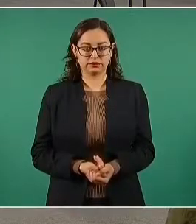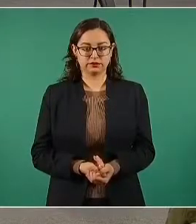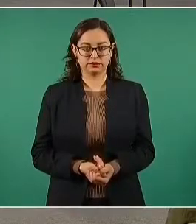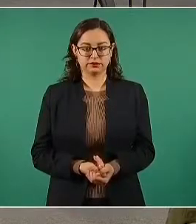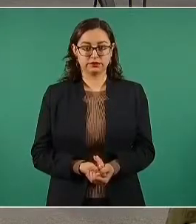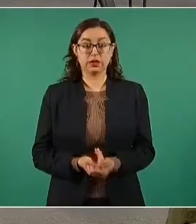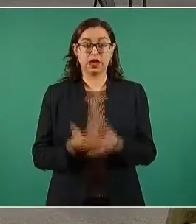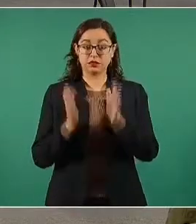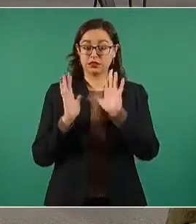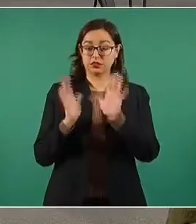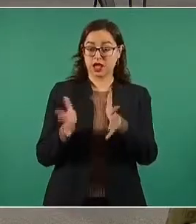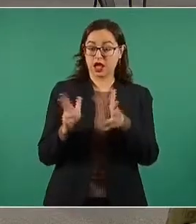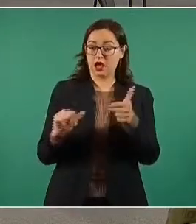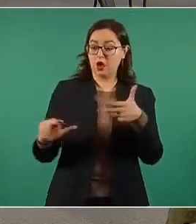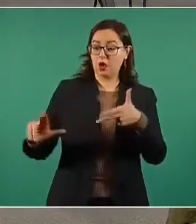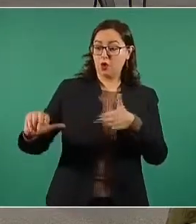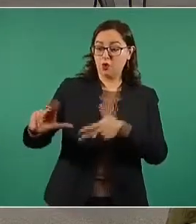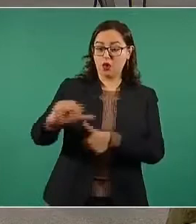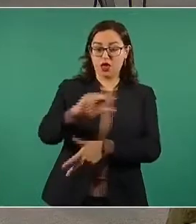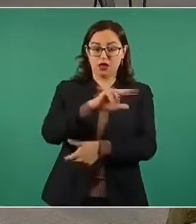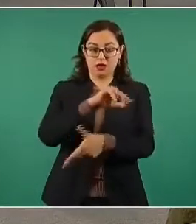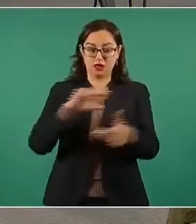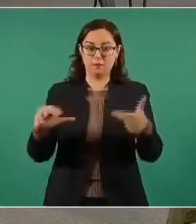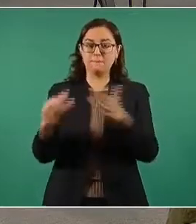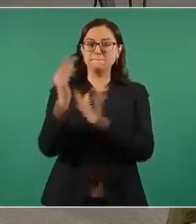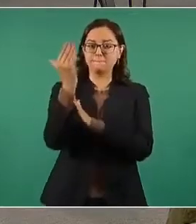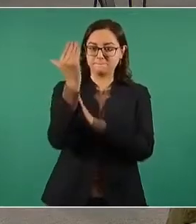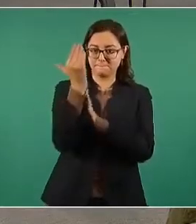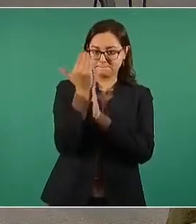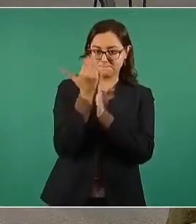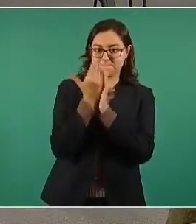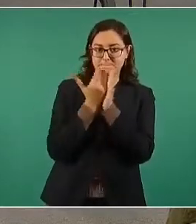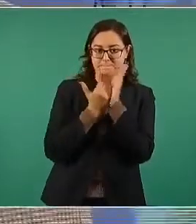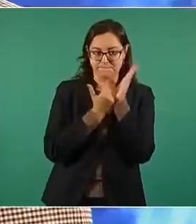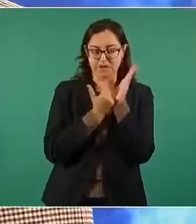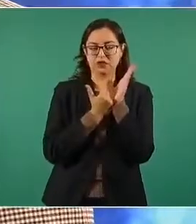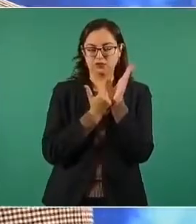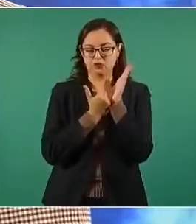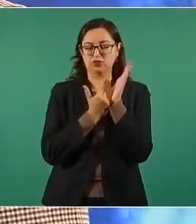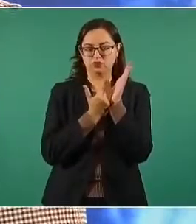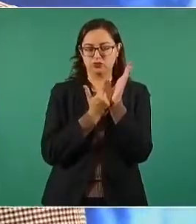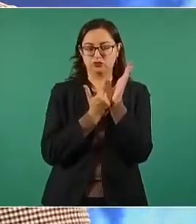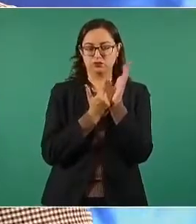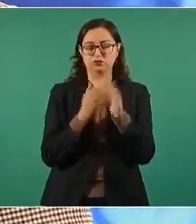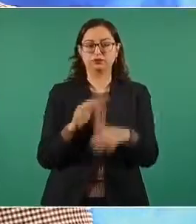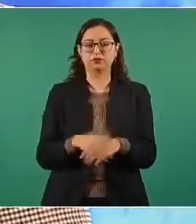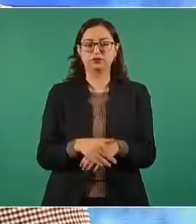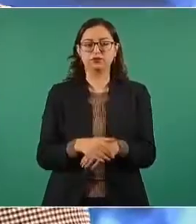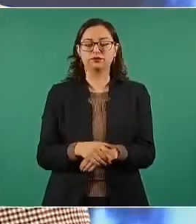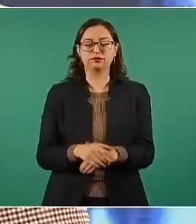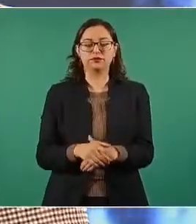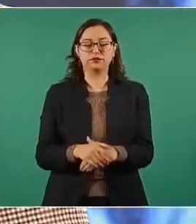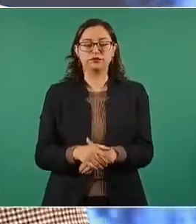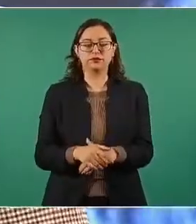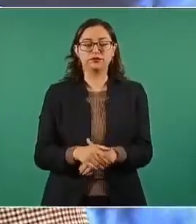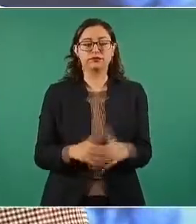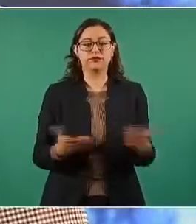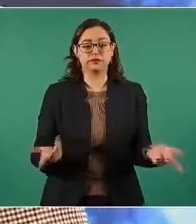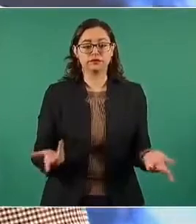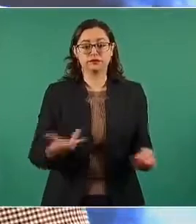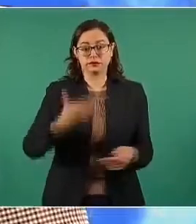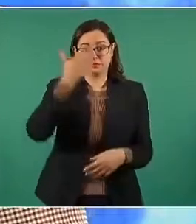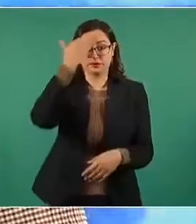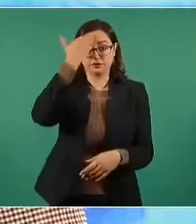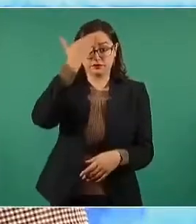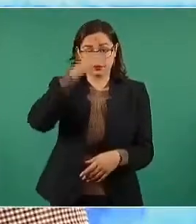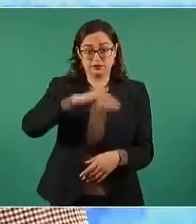remanente y que se encuentra en el estado de Sinaloa. Como ustedes ya saben, por instrucciones